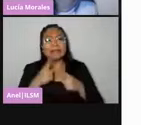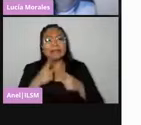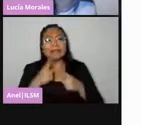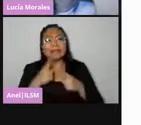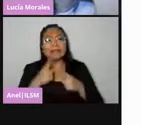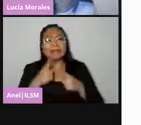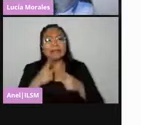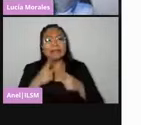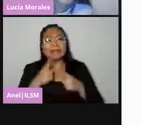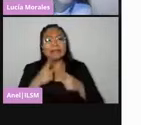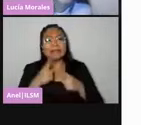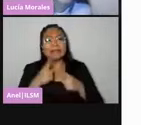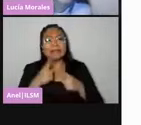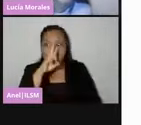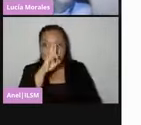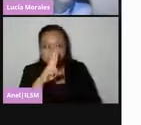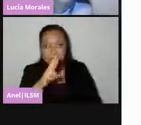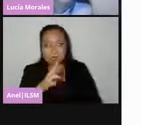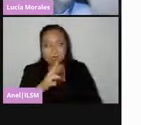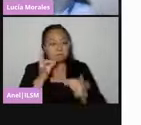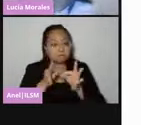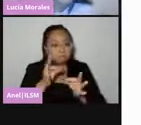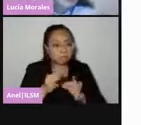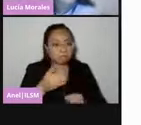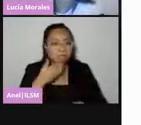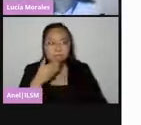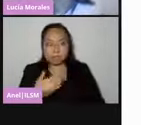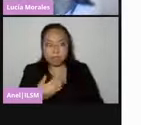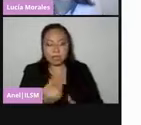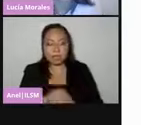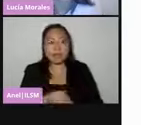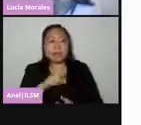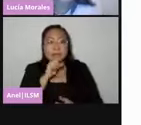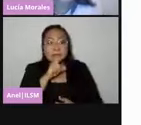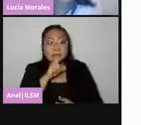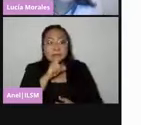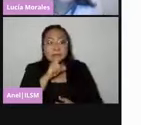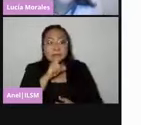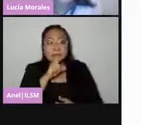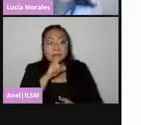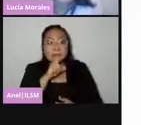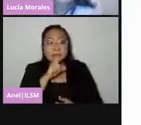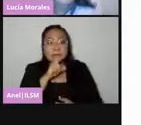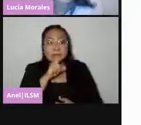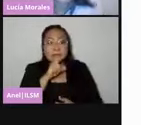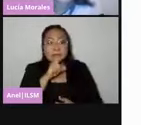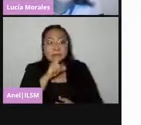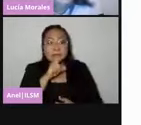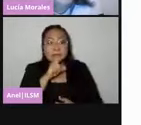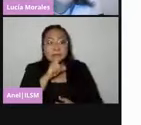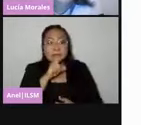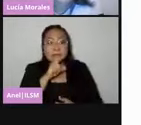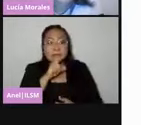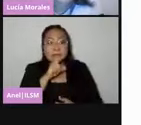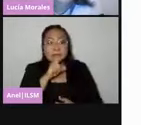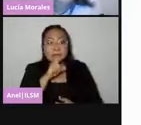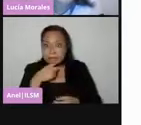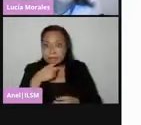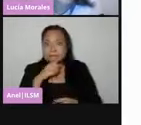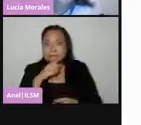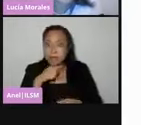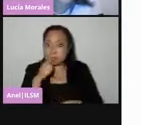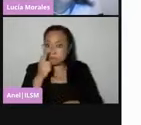hacer respetar la libre misión y efectividad del sufragio, garantizar el secreto del voto y asegurar la autenticidad y